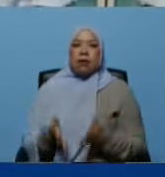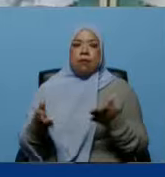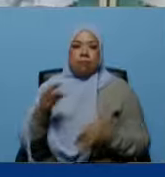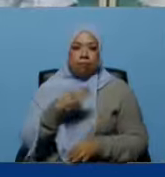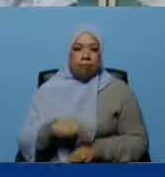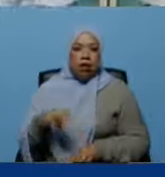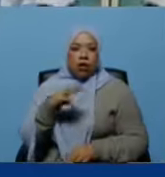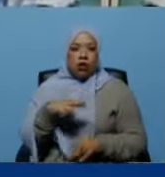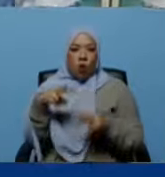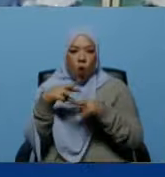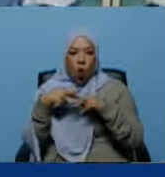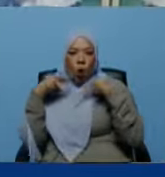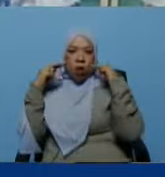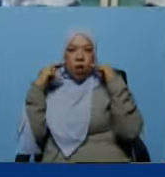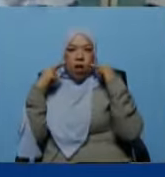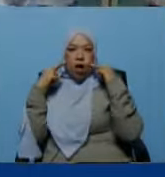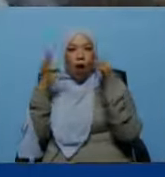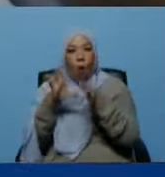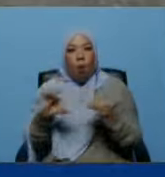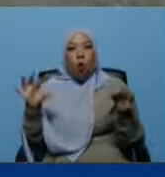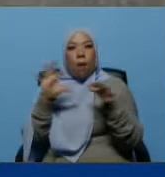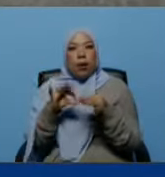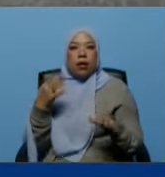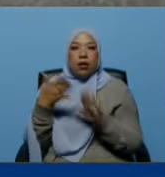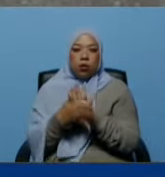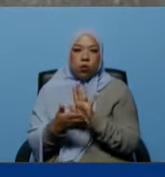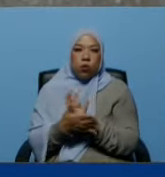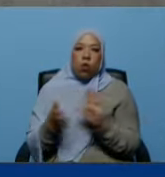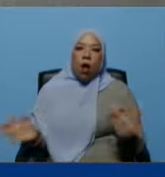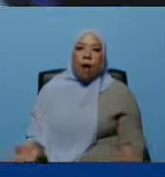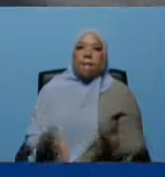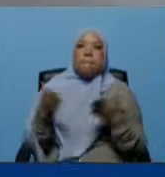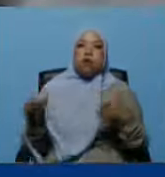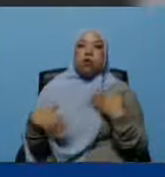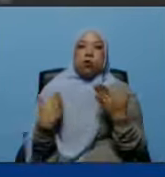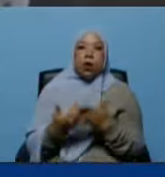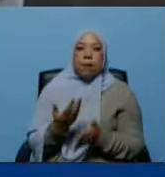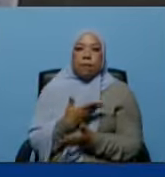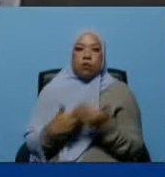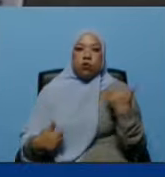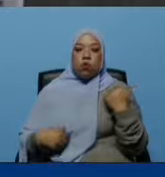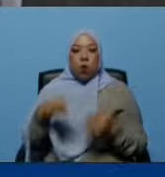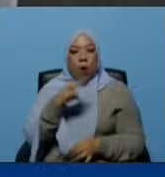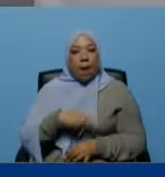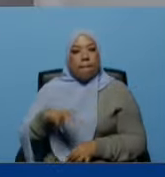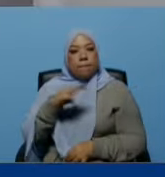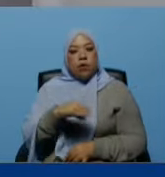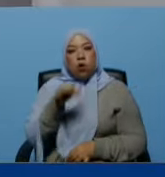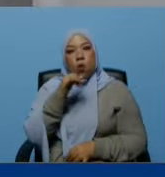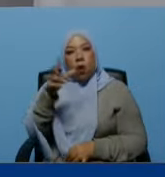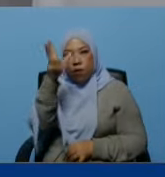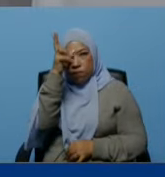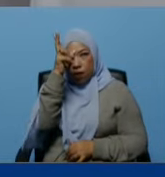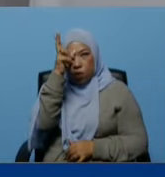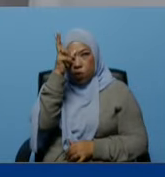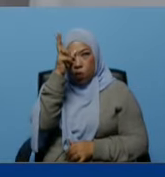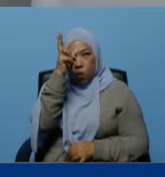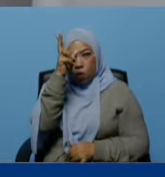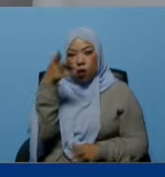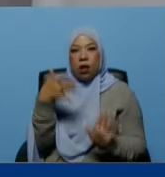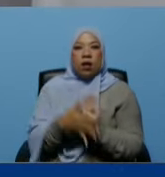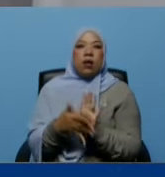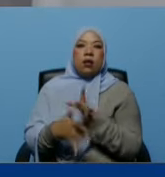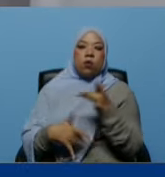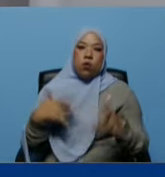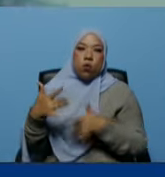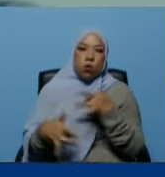sonrisa no puedo dejar de comentarle también el reimpulso que usted le ha dado presidente a la misión milagro en falcón ya pasamos la barrera